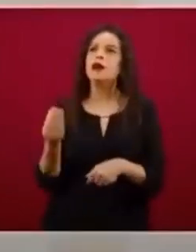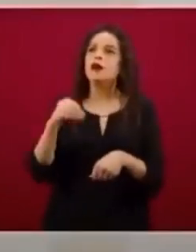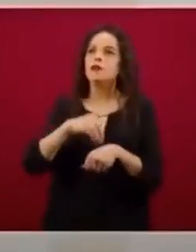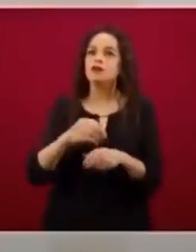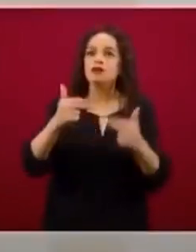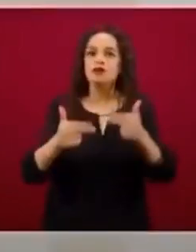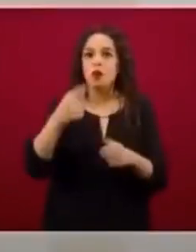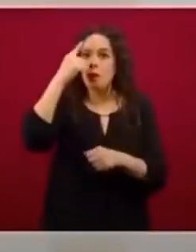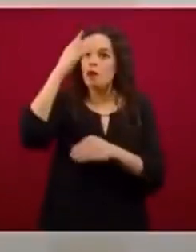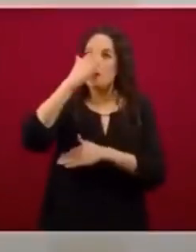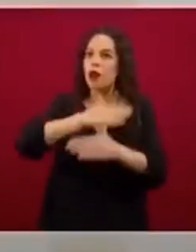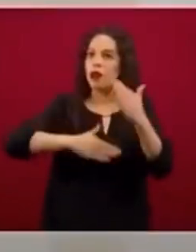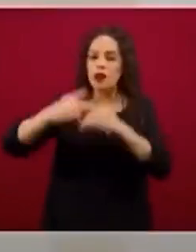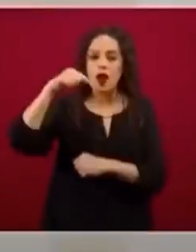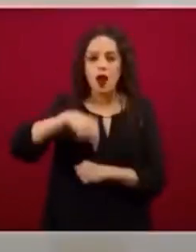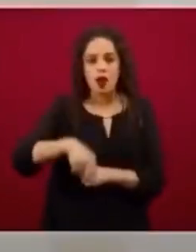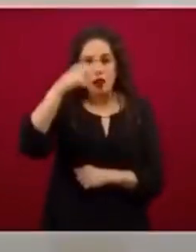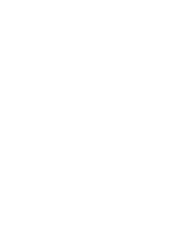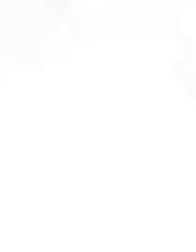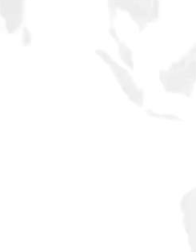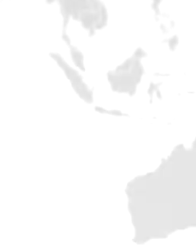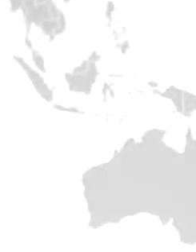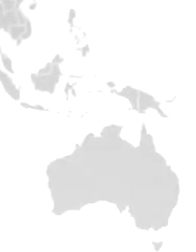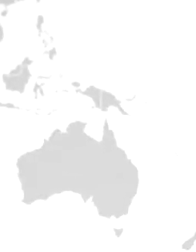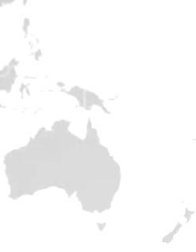ese desarrollo desarrollo y ese bienestar.